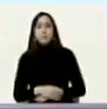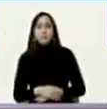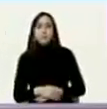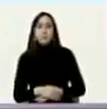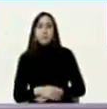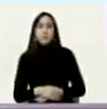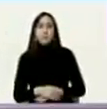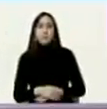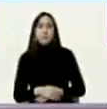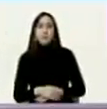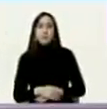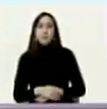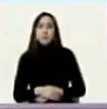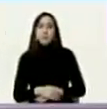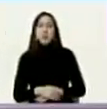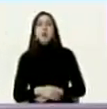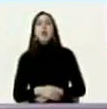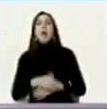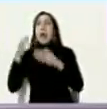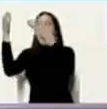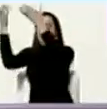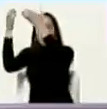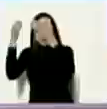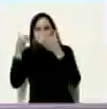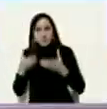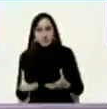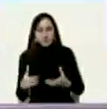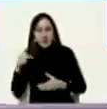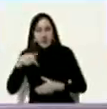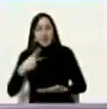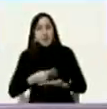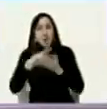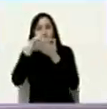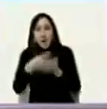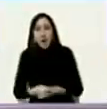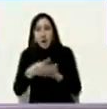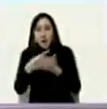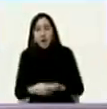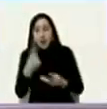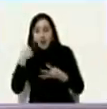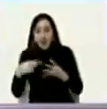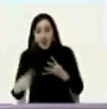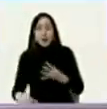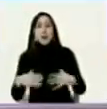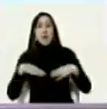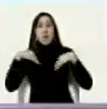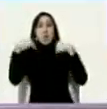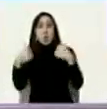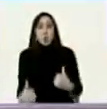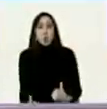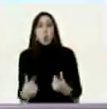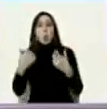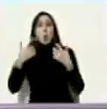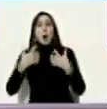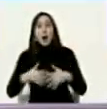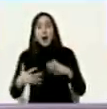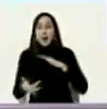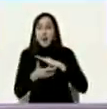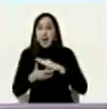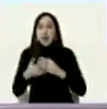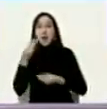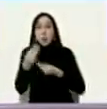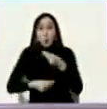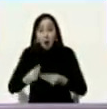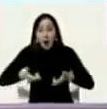las cientos de toneladas que han llegado de China en equipos médicos en medicina ha